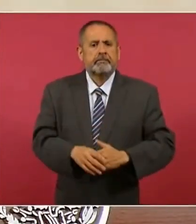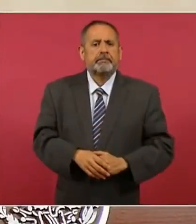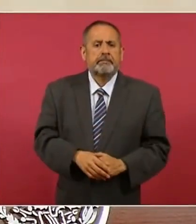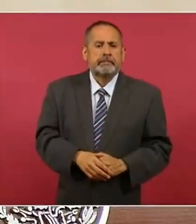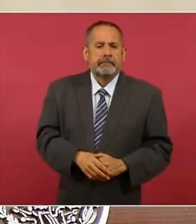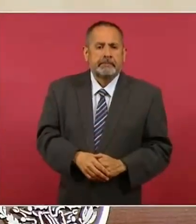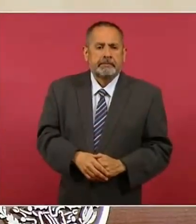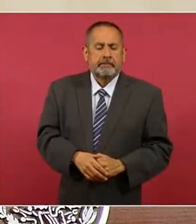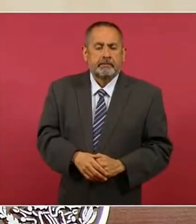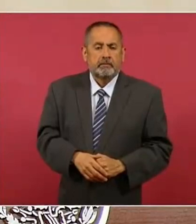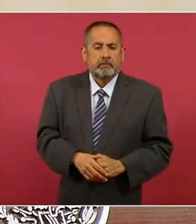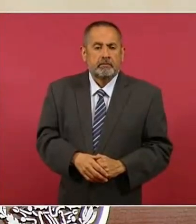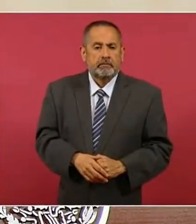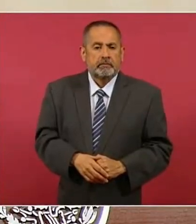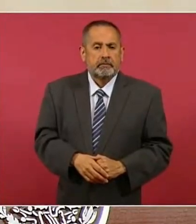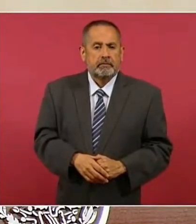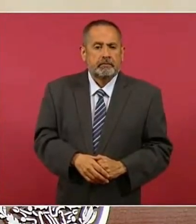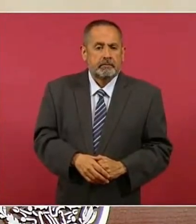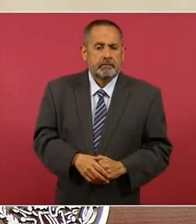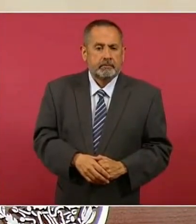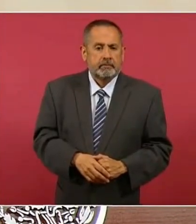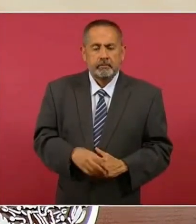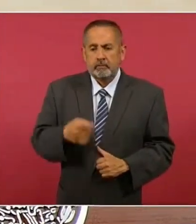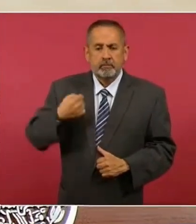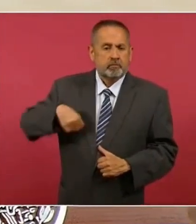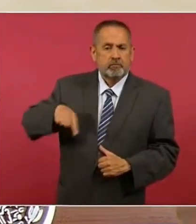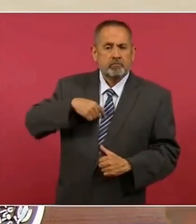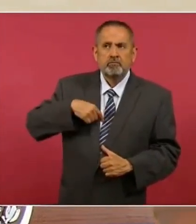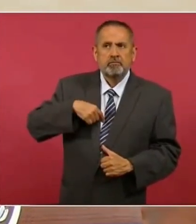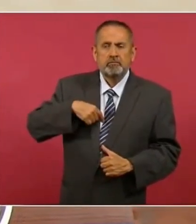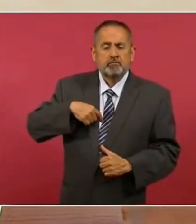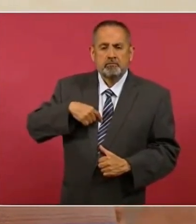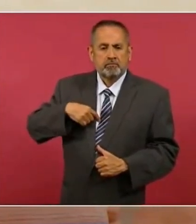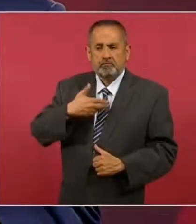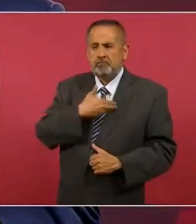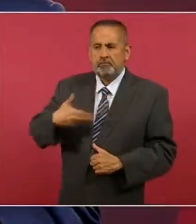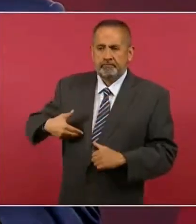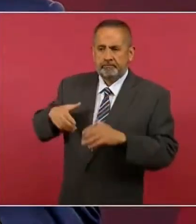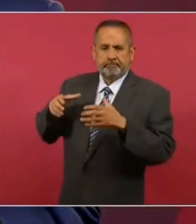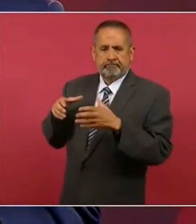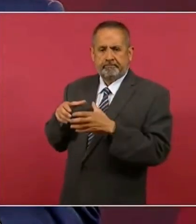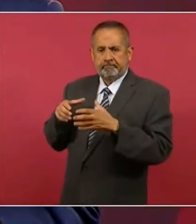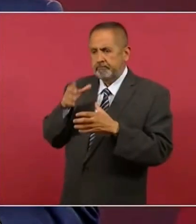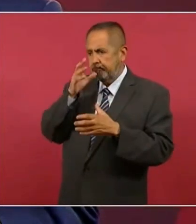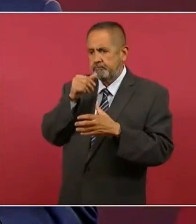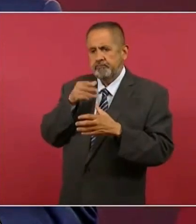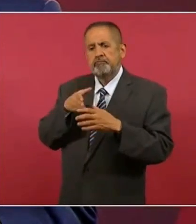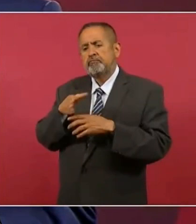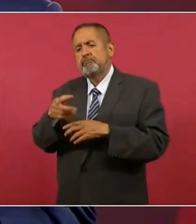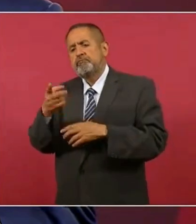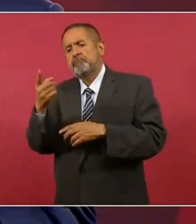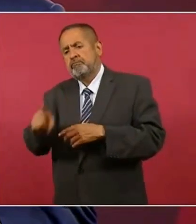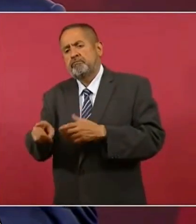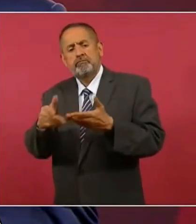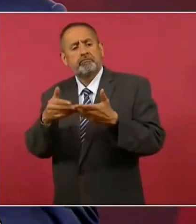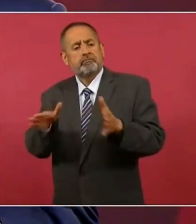aunque nosotros no tenemos facultades